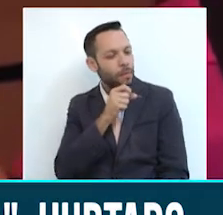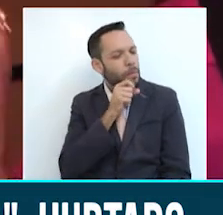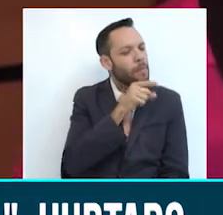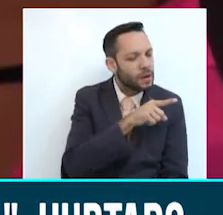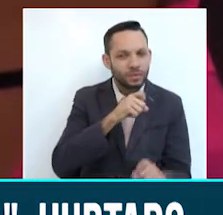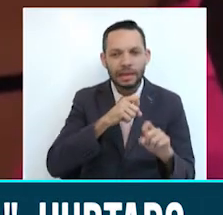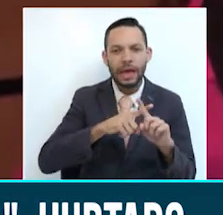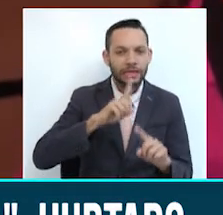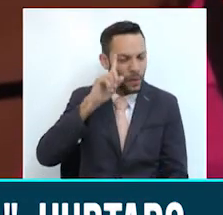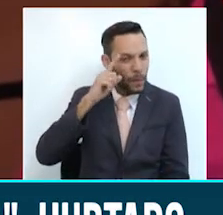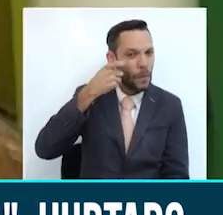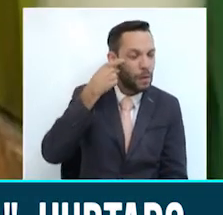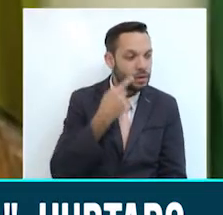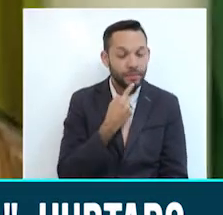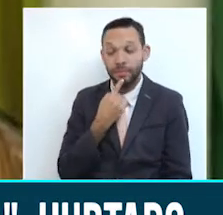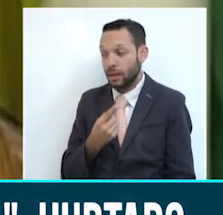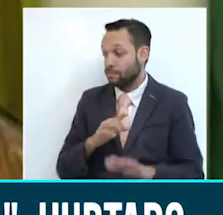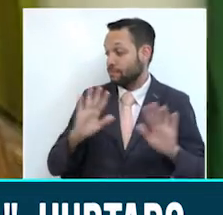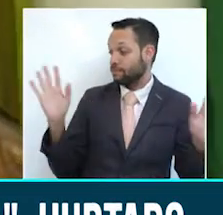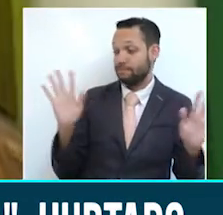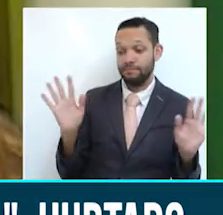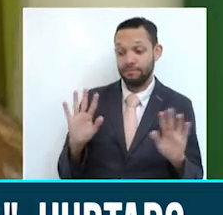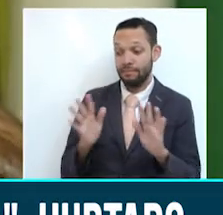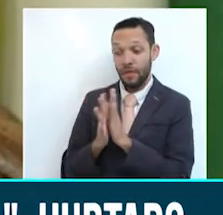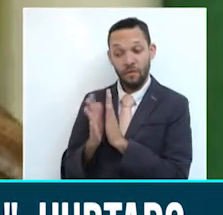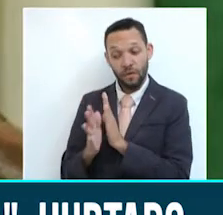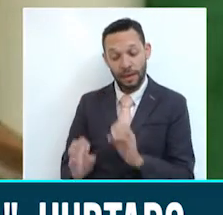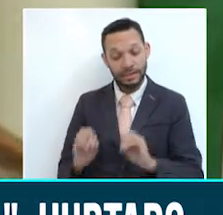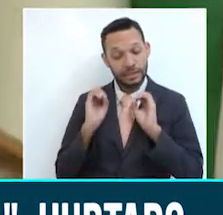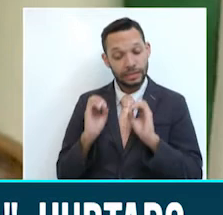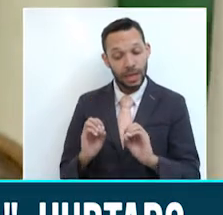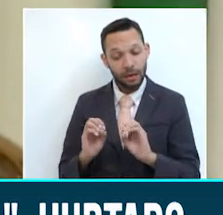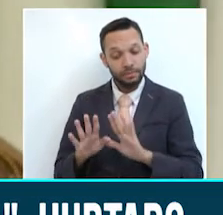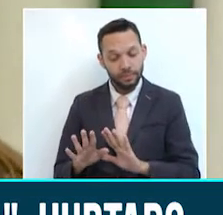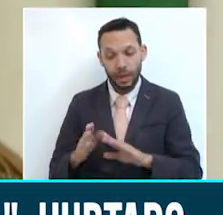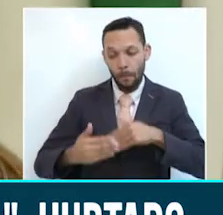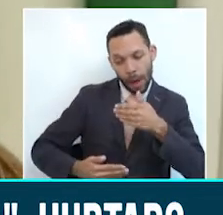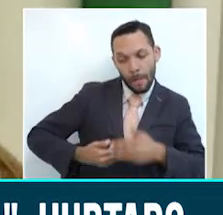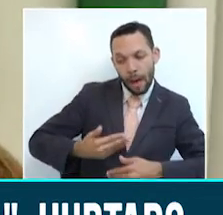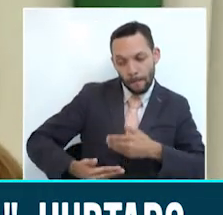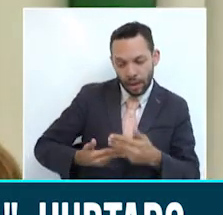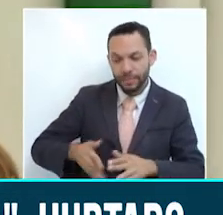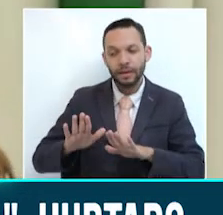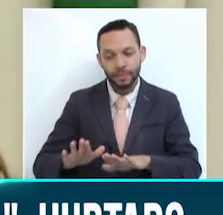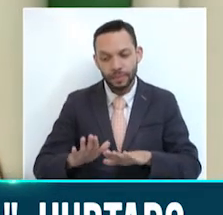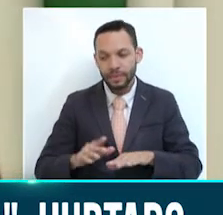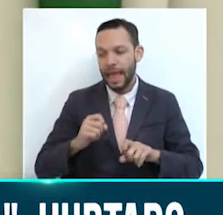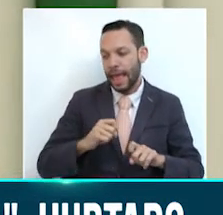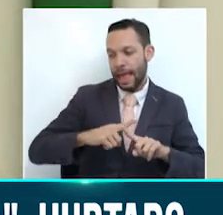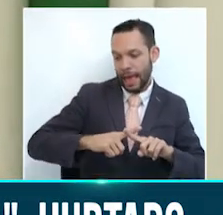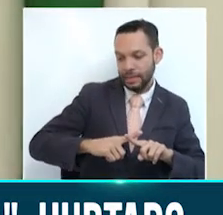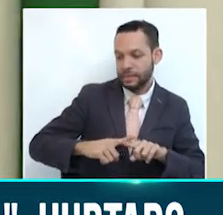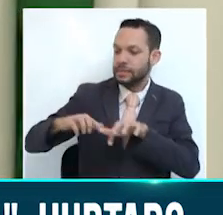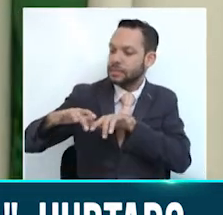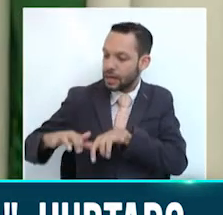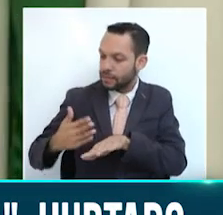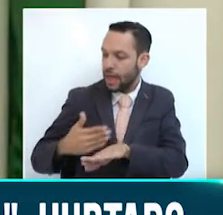que aseguró que no daría declaraciones al respecto, pero explicó que se trata de un proceso en el que varios de sus exfuncionarios fueron